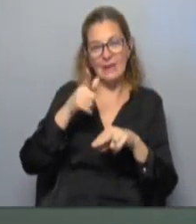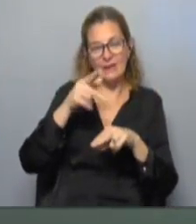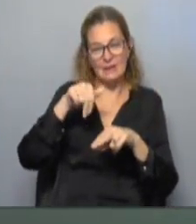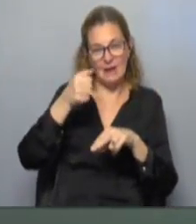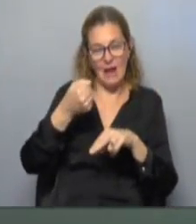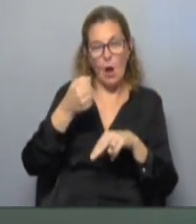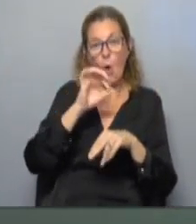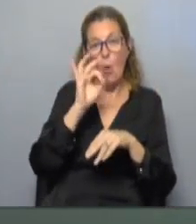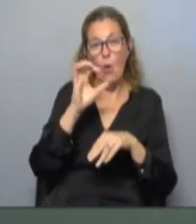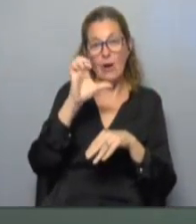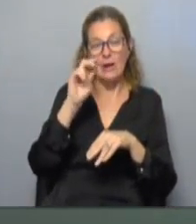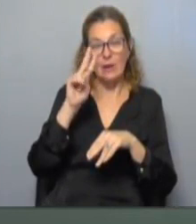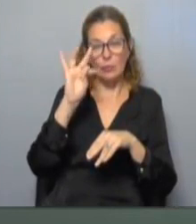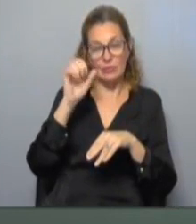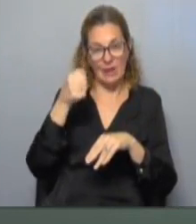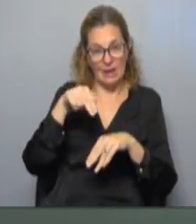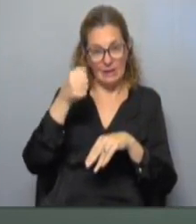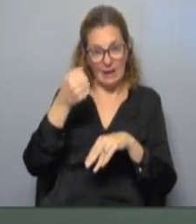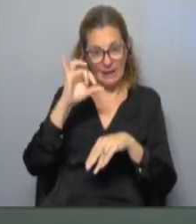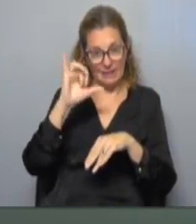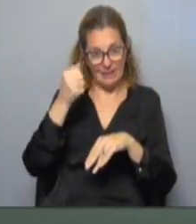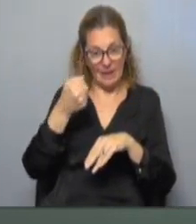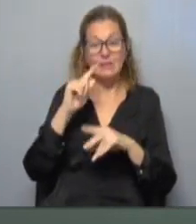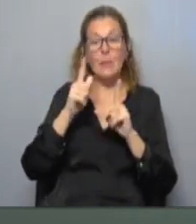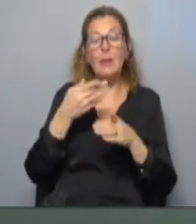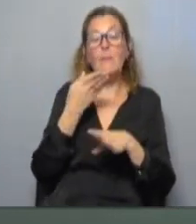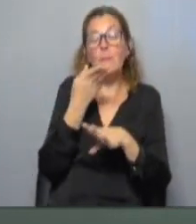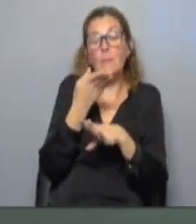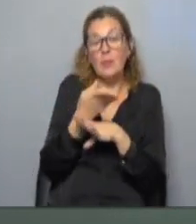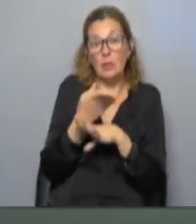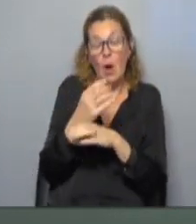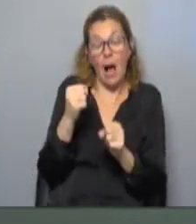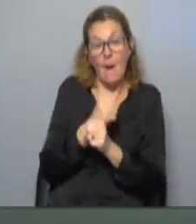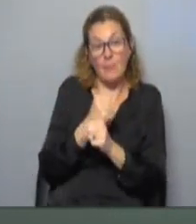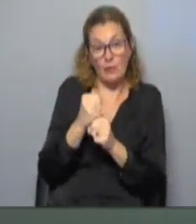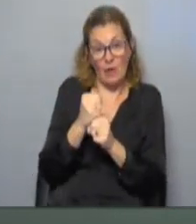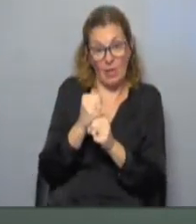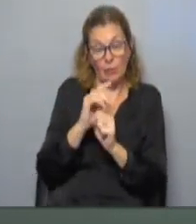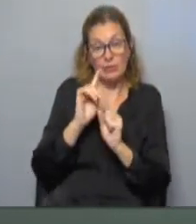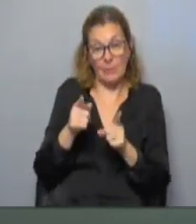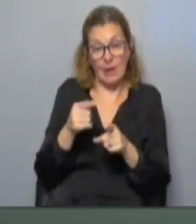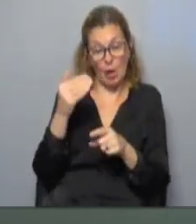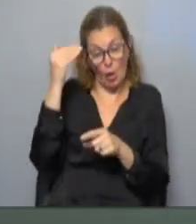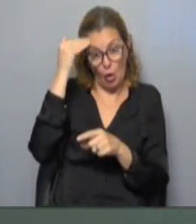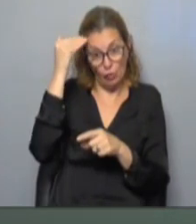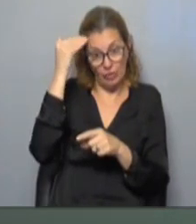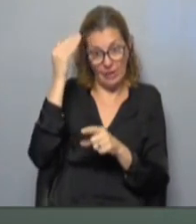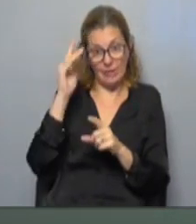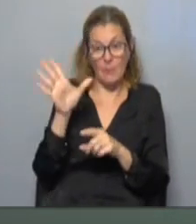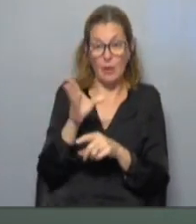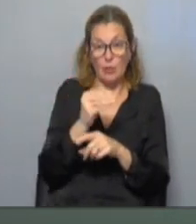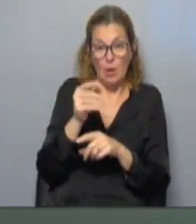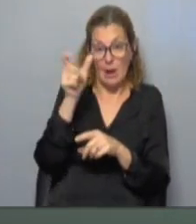todos modos, desde la gremial también se solicitó que se apruebe la objeción de conciencia para las y los